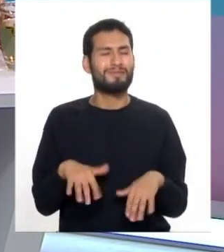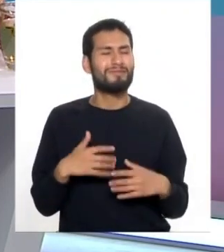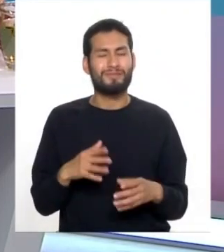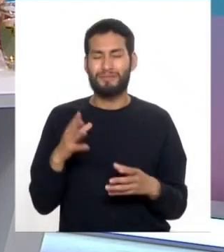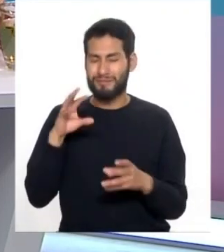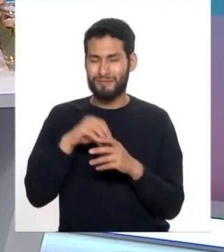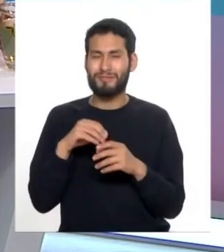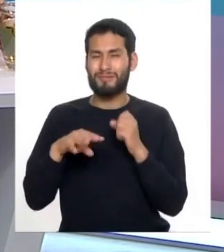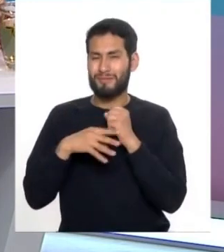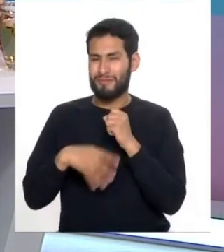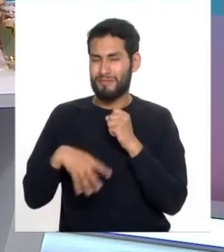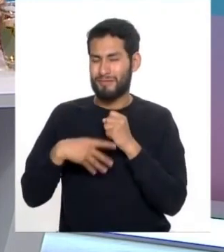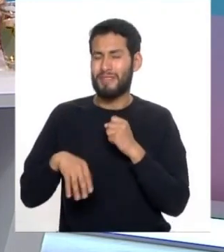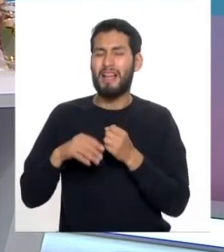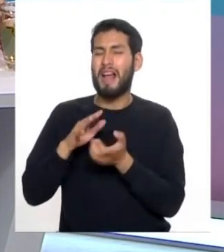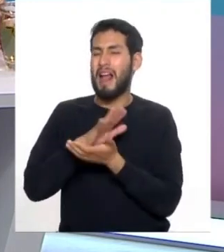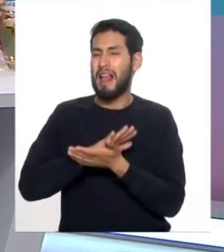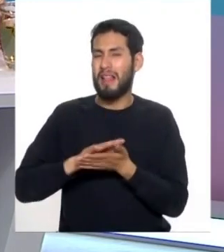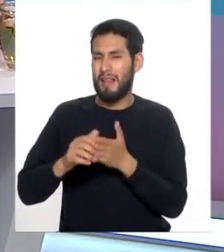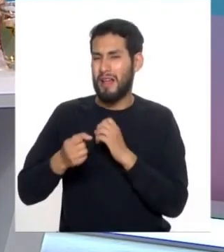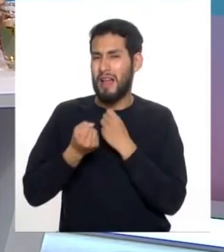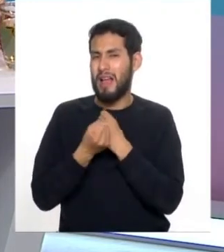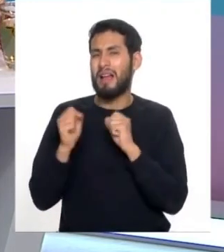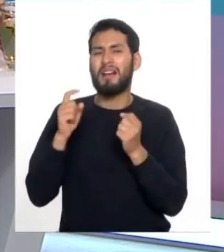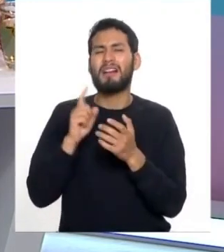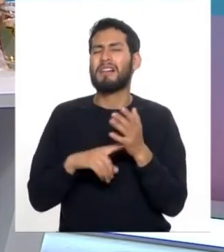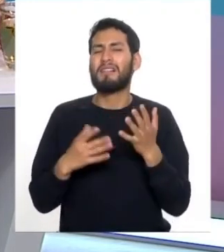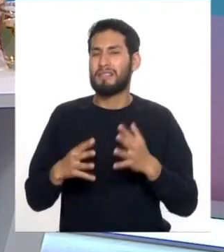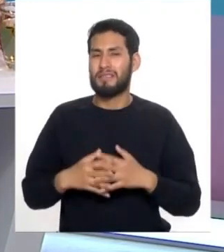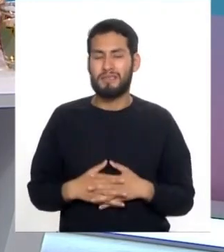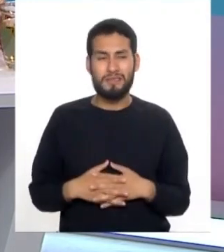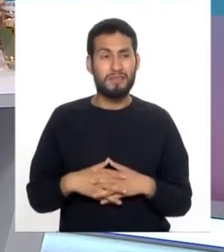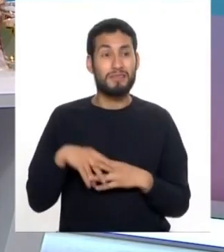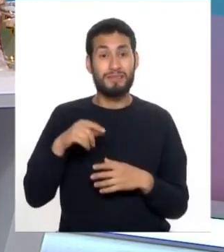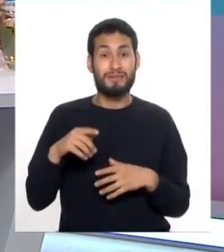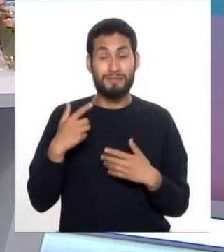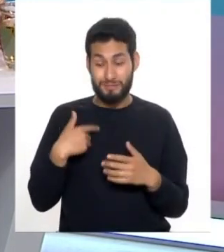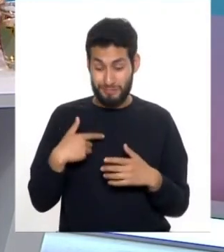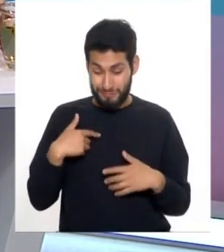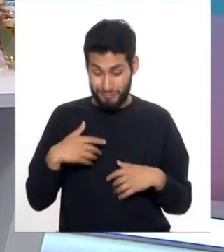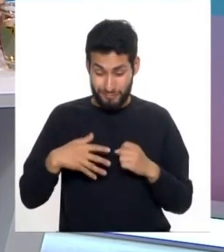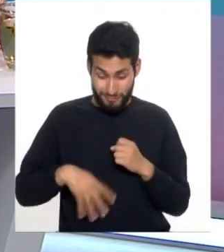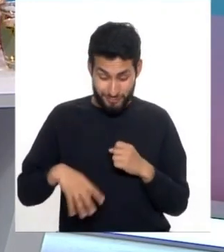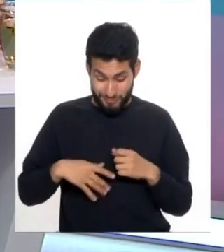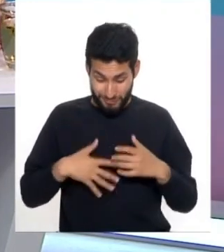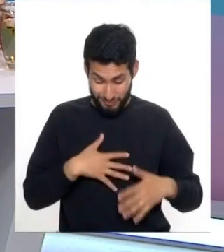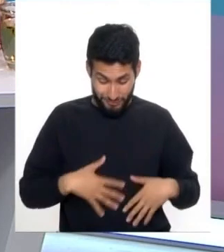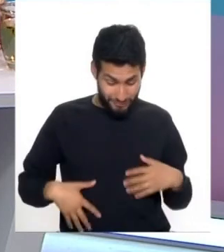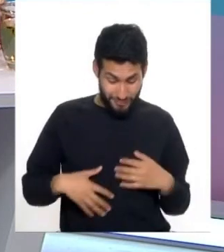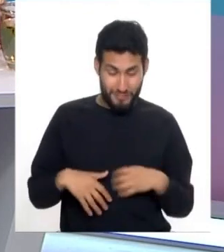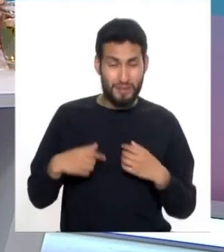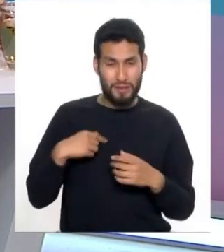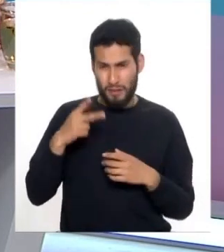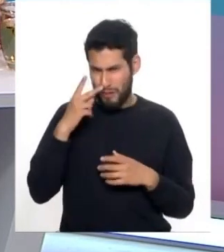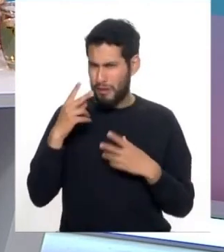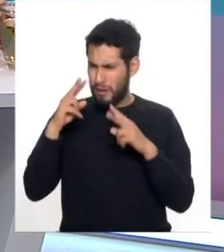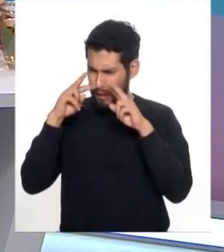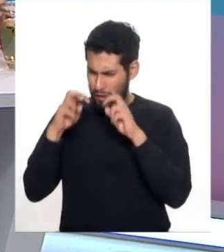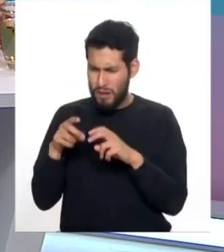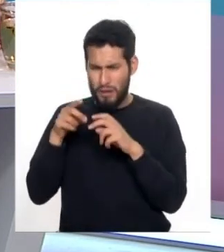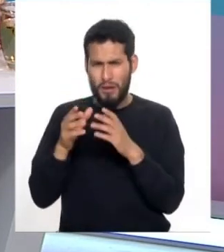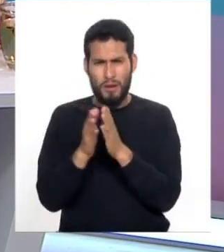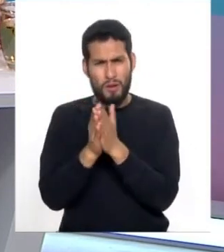efecto antiderrico estamos hablando por si acaso amigos también después de haber hecho una revisión en revistas indexadas en revistas